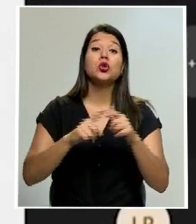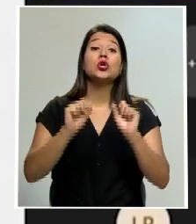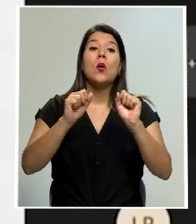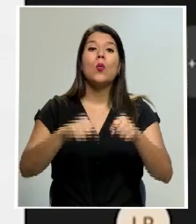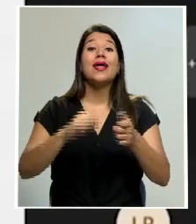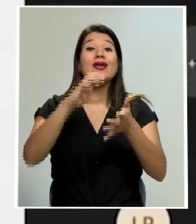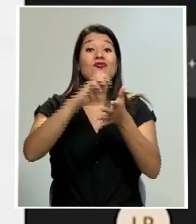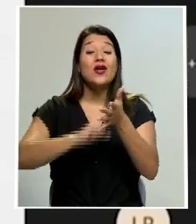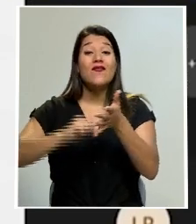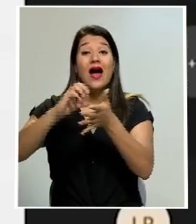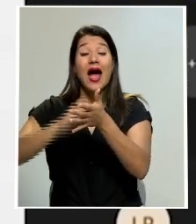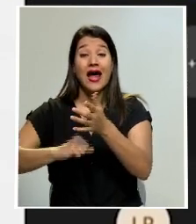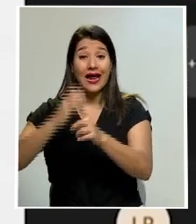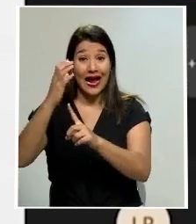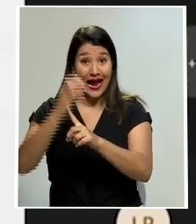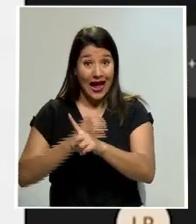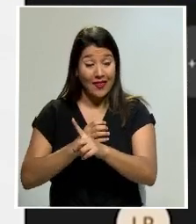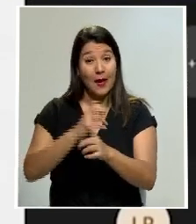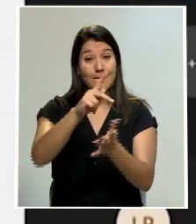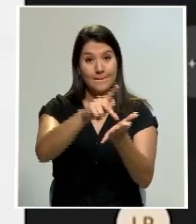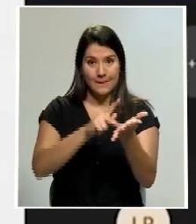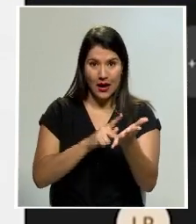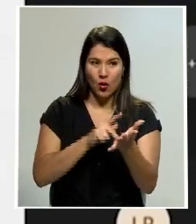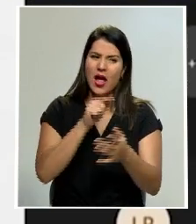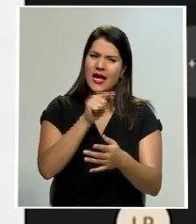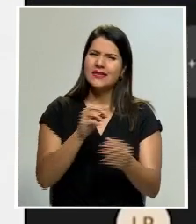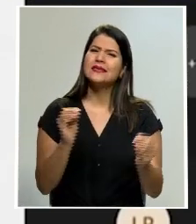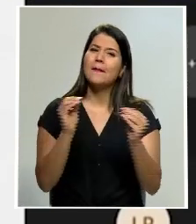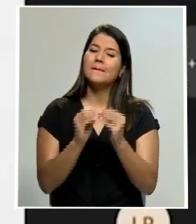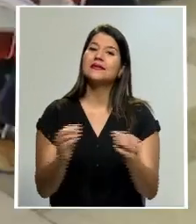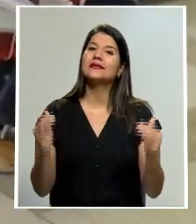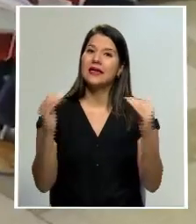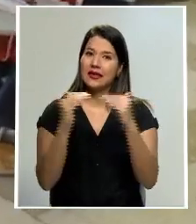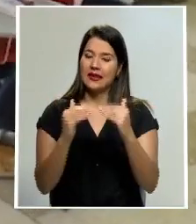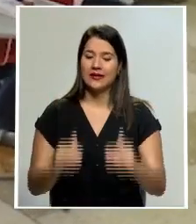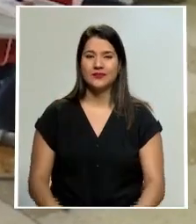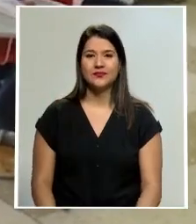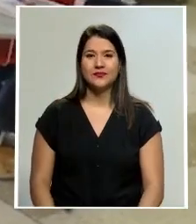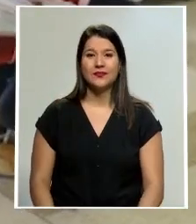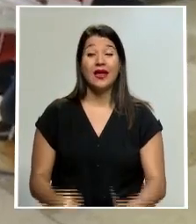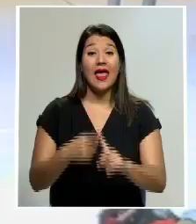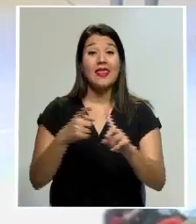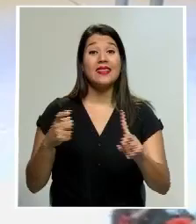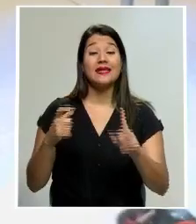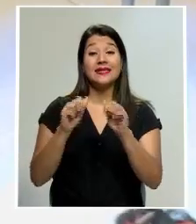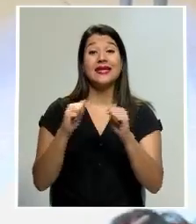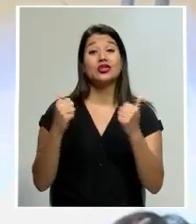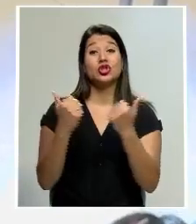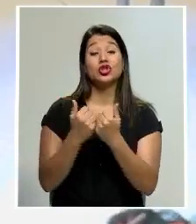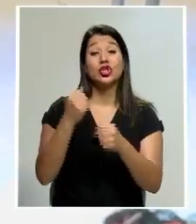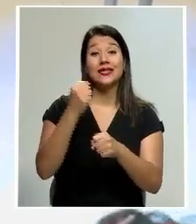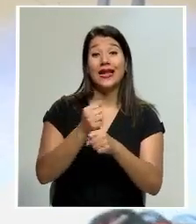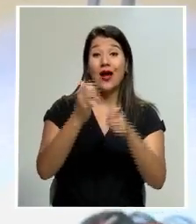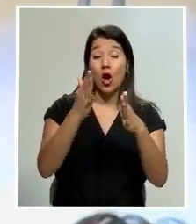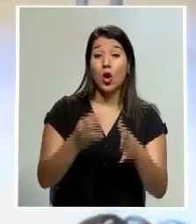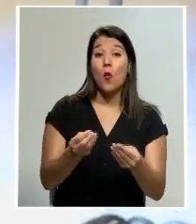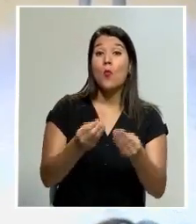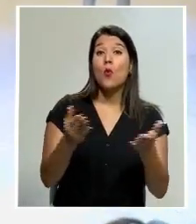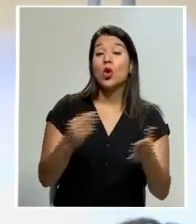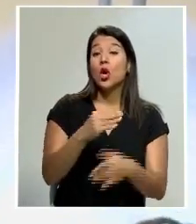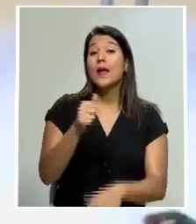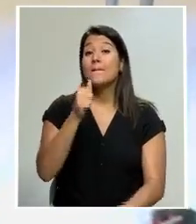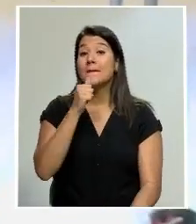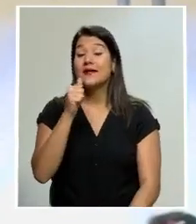pago en enero es la que genera más equidad contributiva. Desde la Asociación de Empleados Públicos y Privados, ANEP,